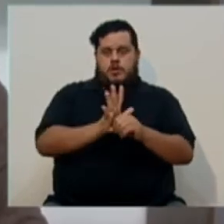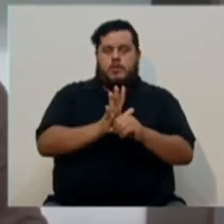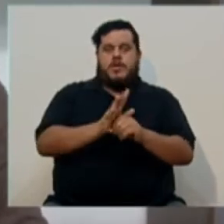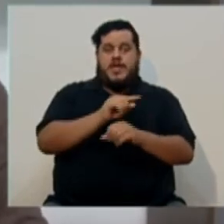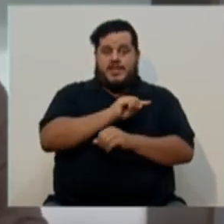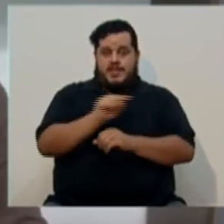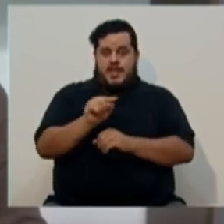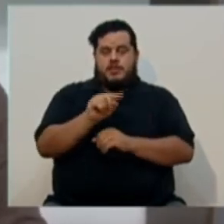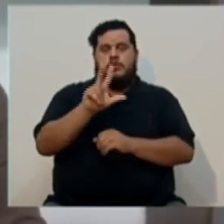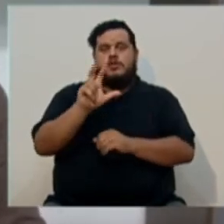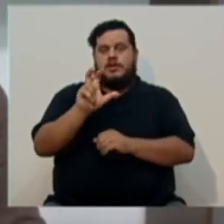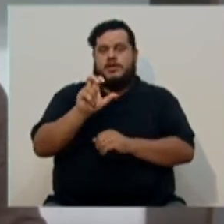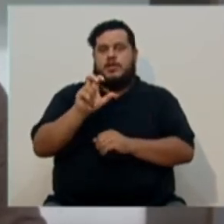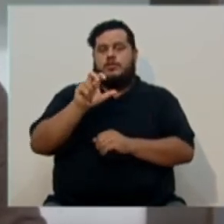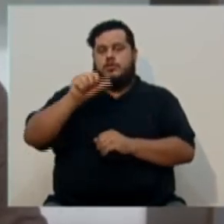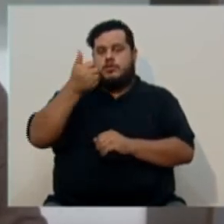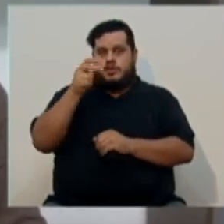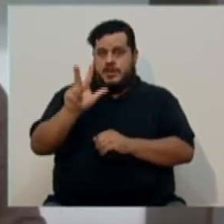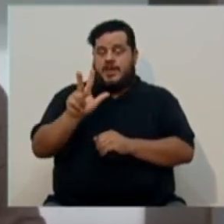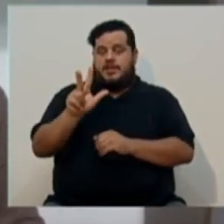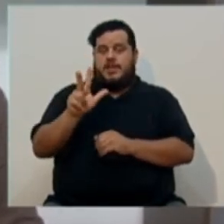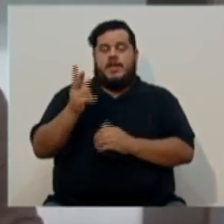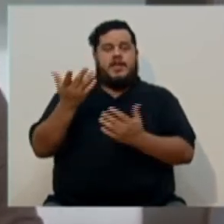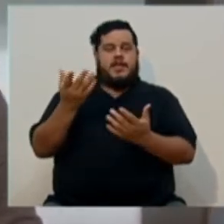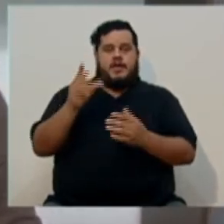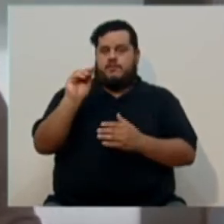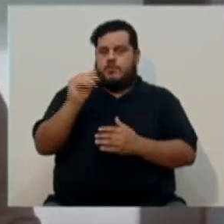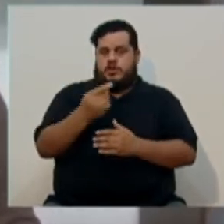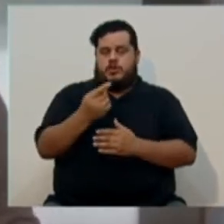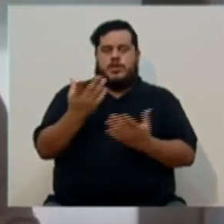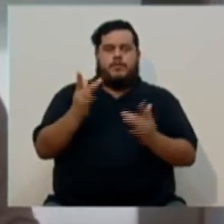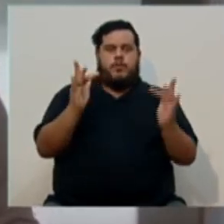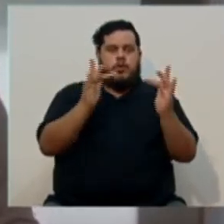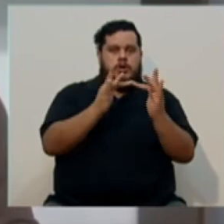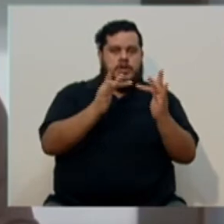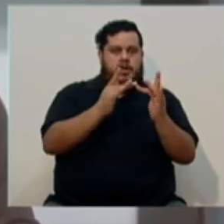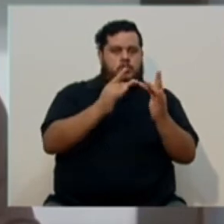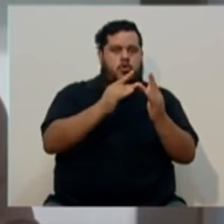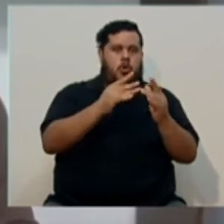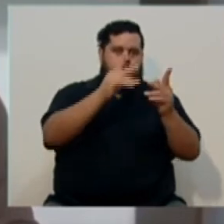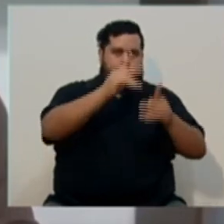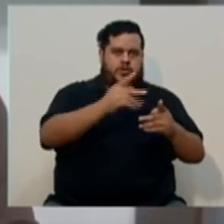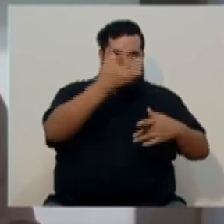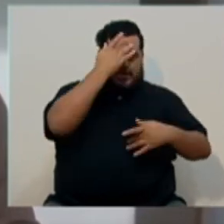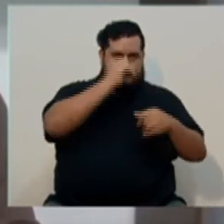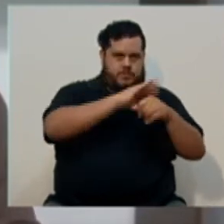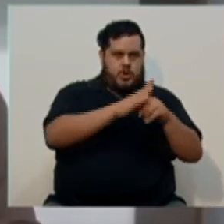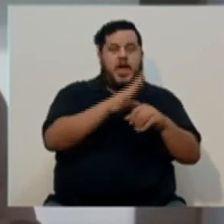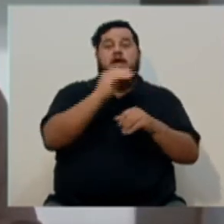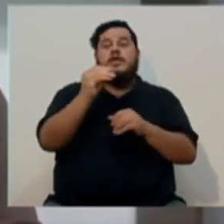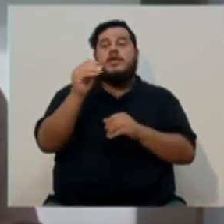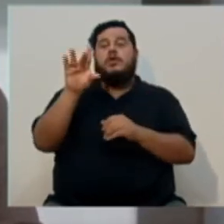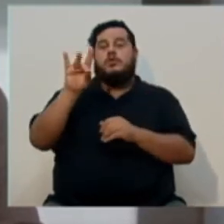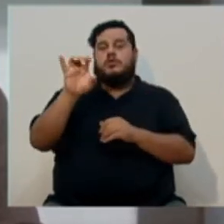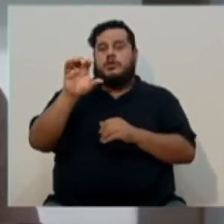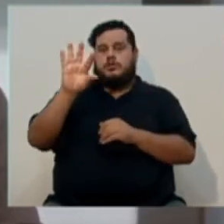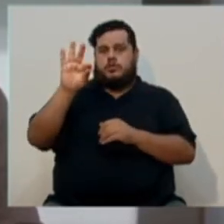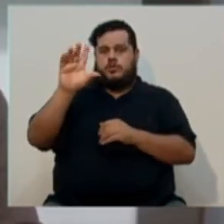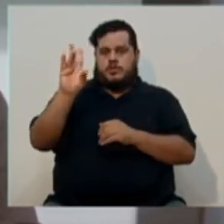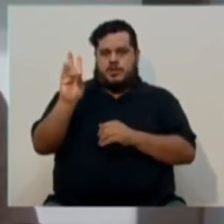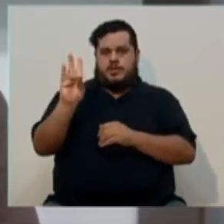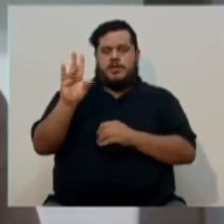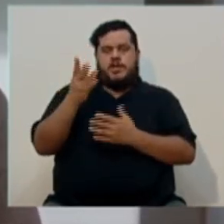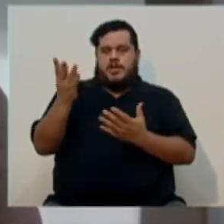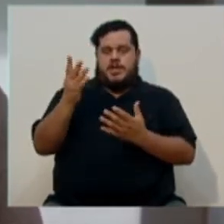de los cuales 313 fueron diagnosticados por nexo epidemiológico y 897 por laboratorio,